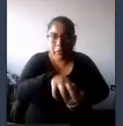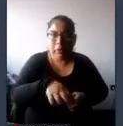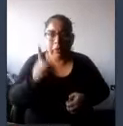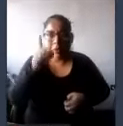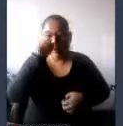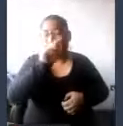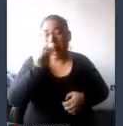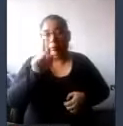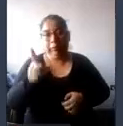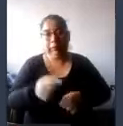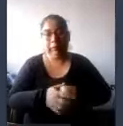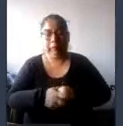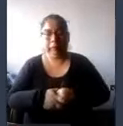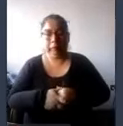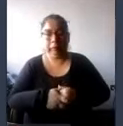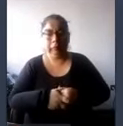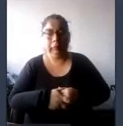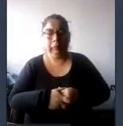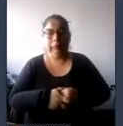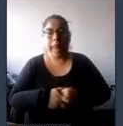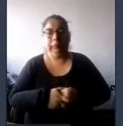mover entonces